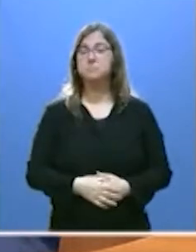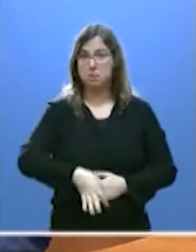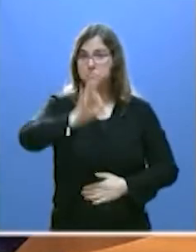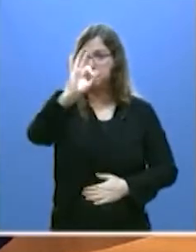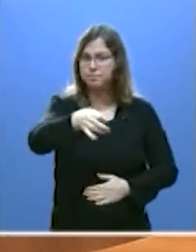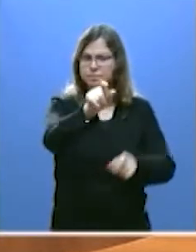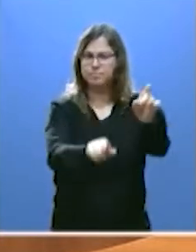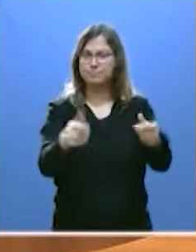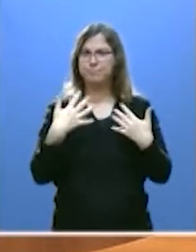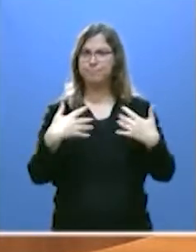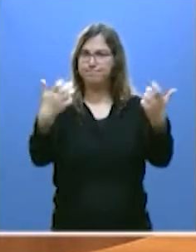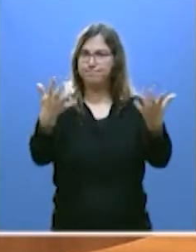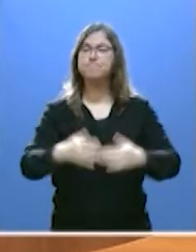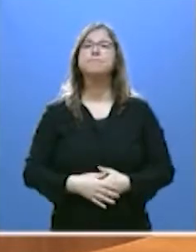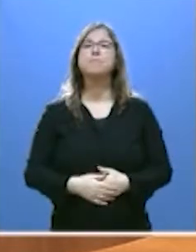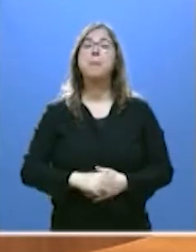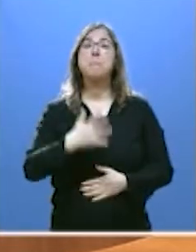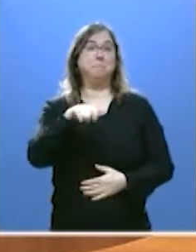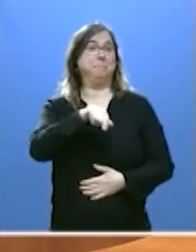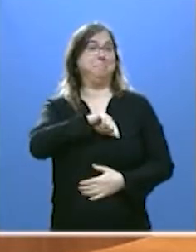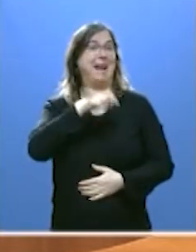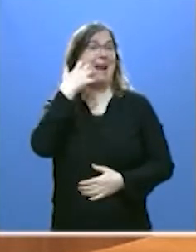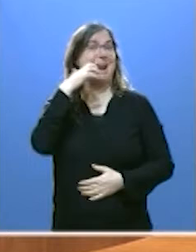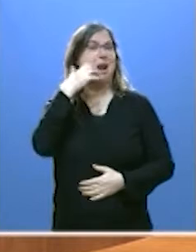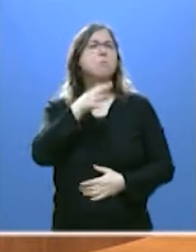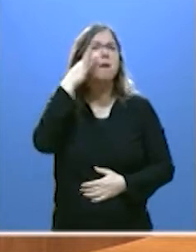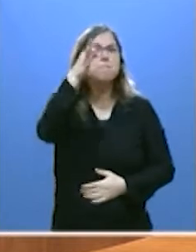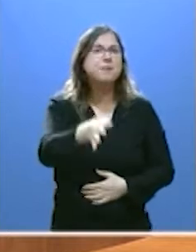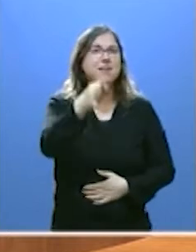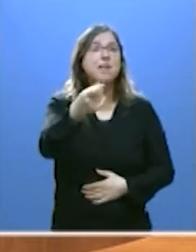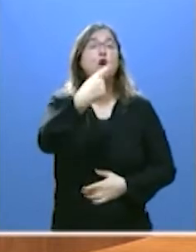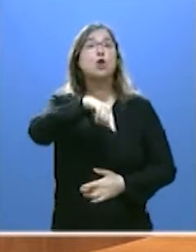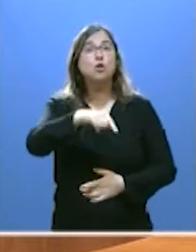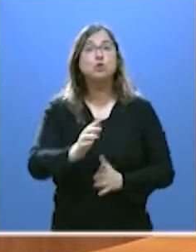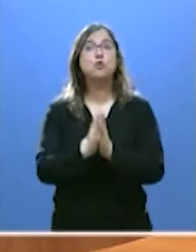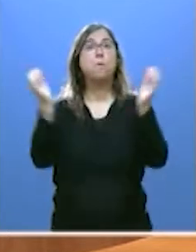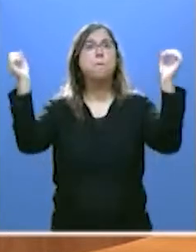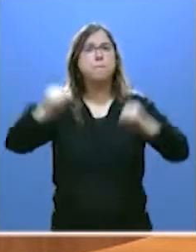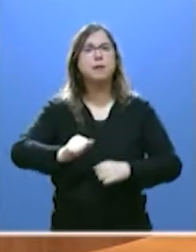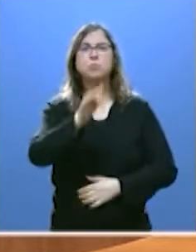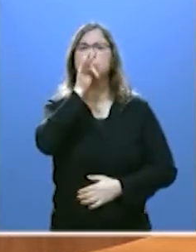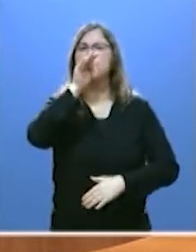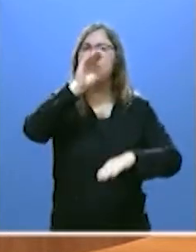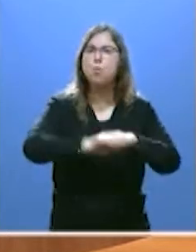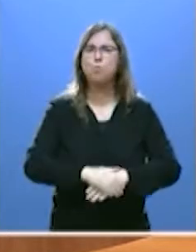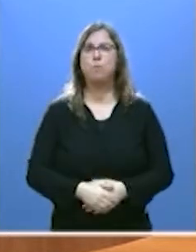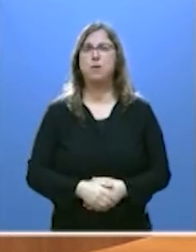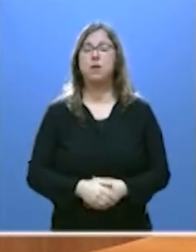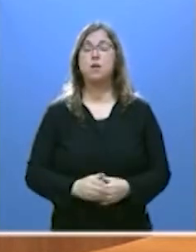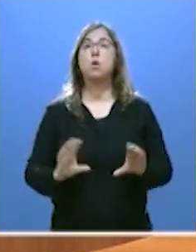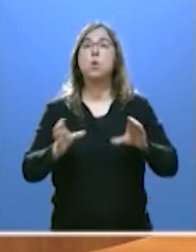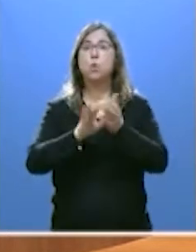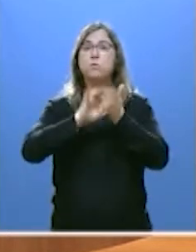señorías, parece raro, pero es verdad, cumplimos lo pactado. La Junta es un gobierno con